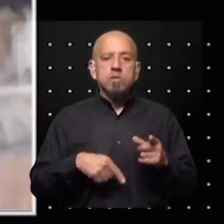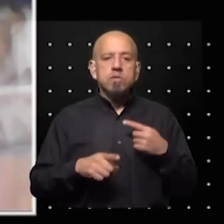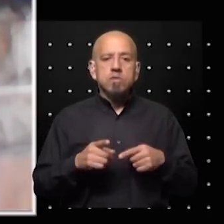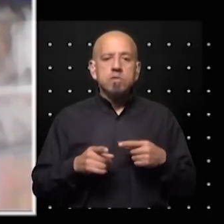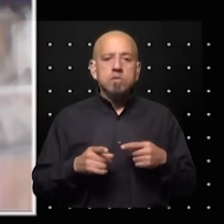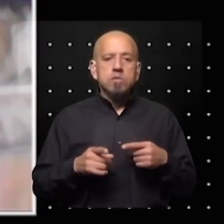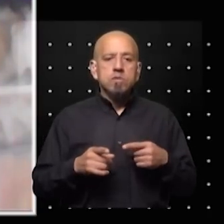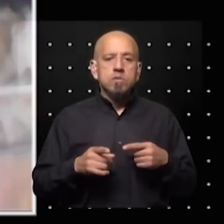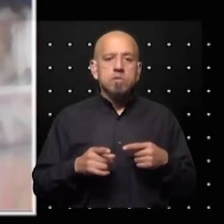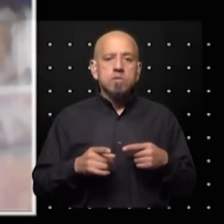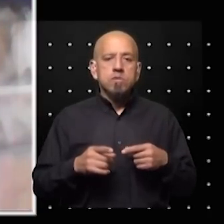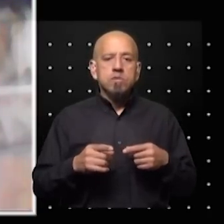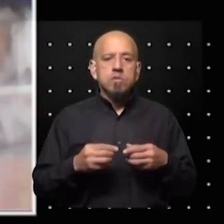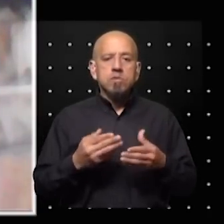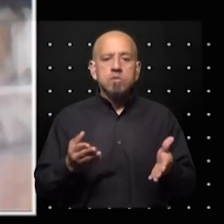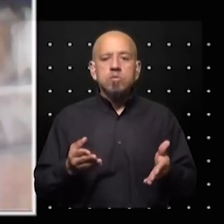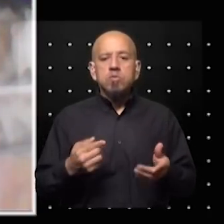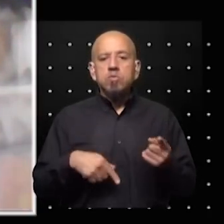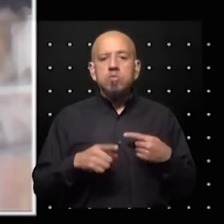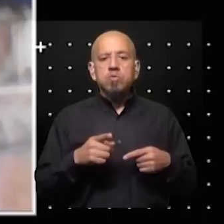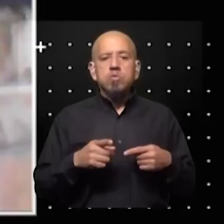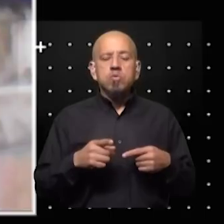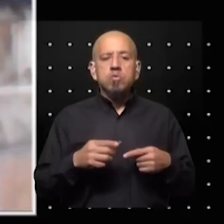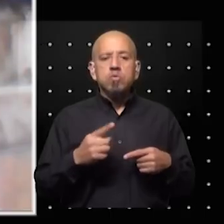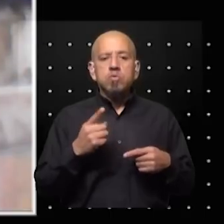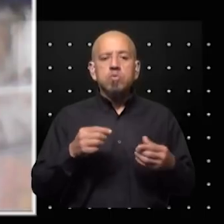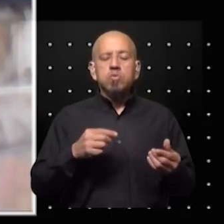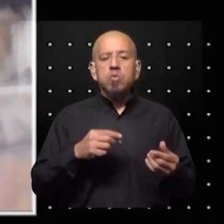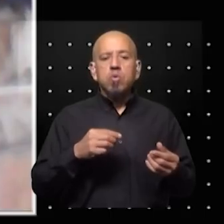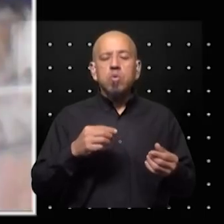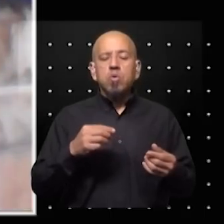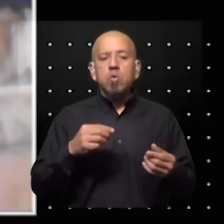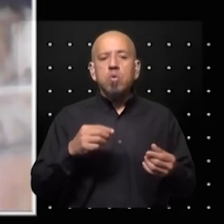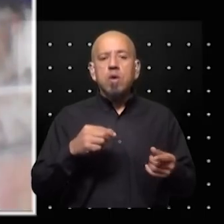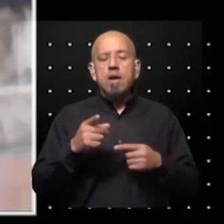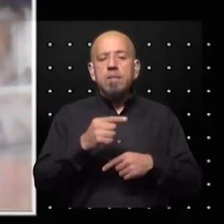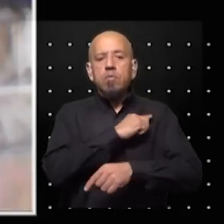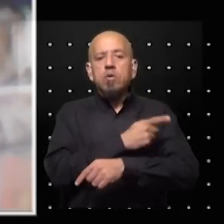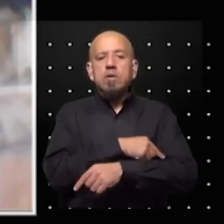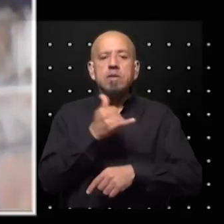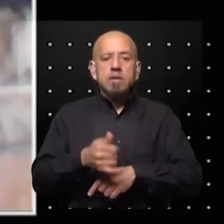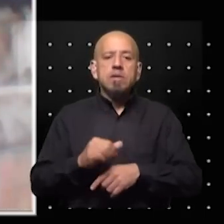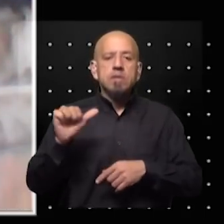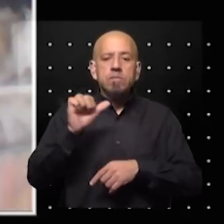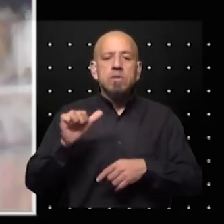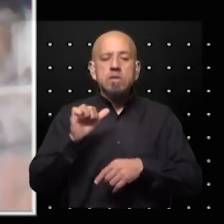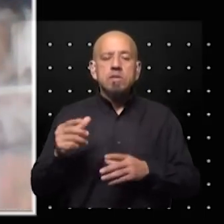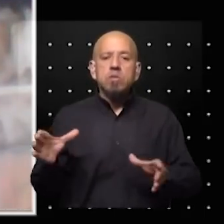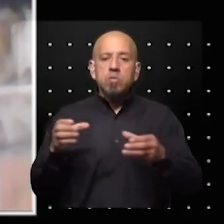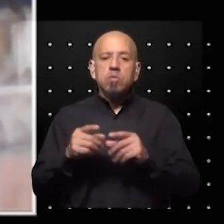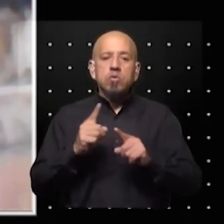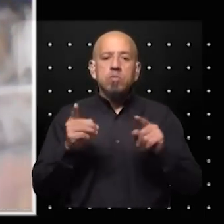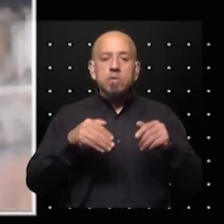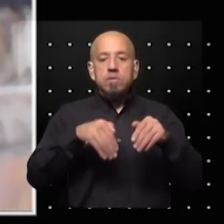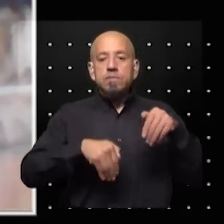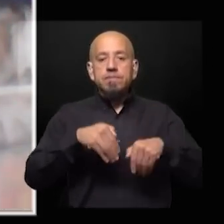rebajada su margen de acción frente al poder que tienen las corporaciones empresarias pero las corporaciones empresarias no van a elecciones